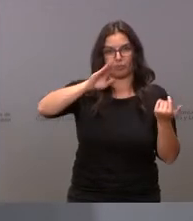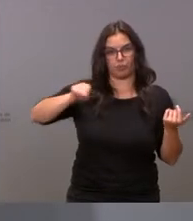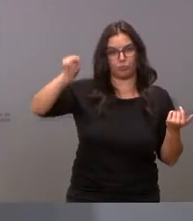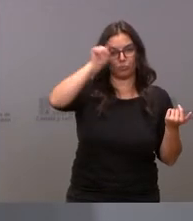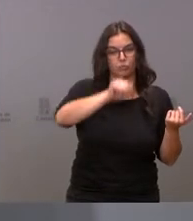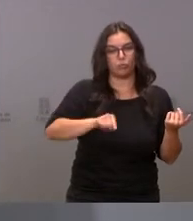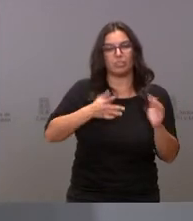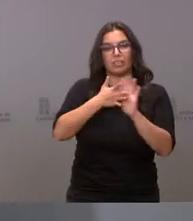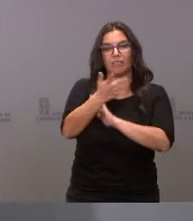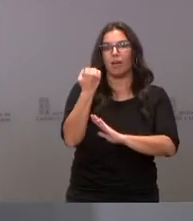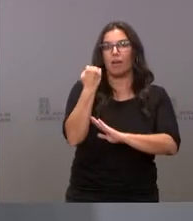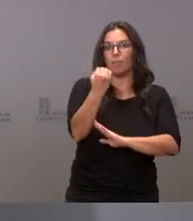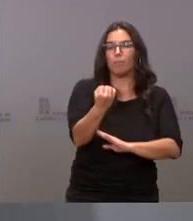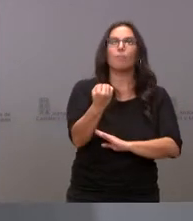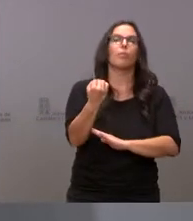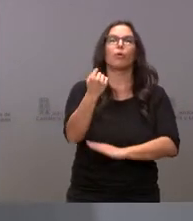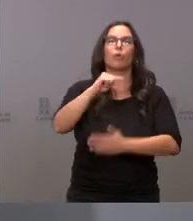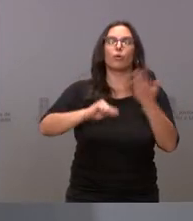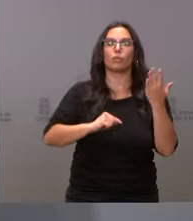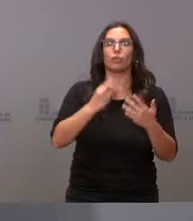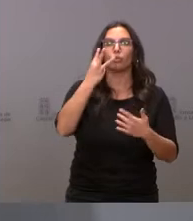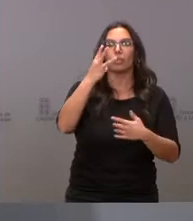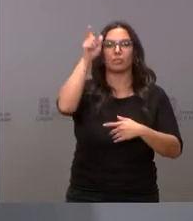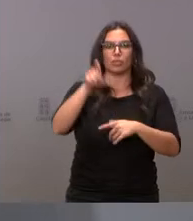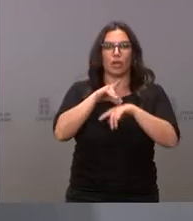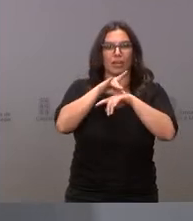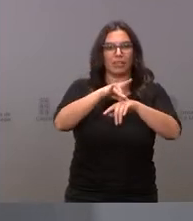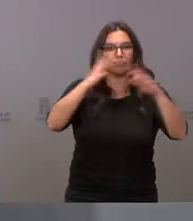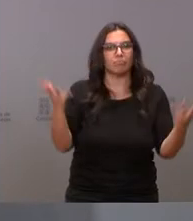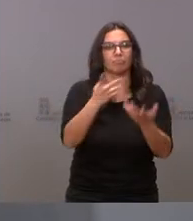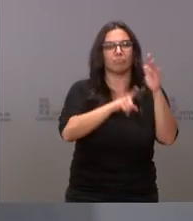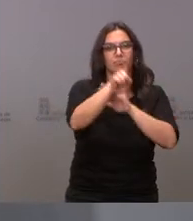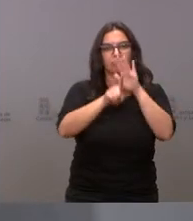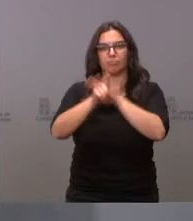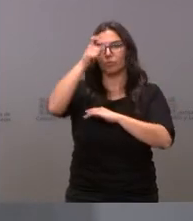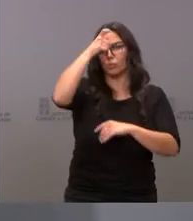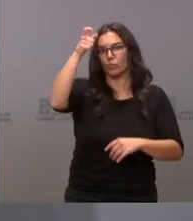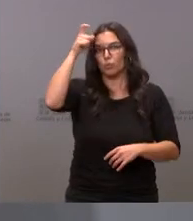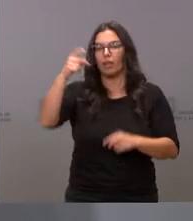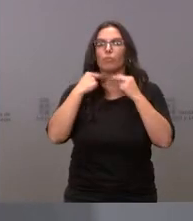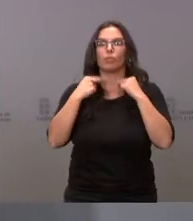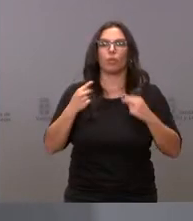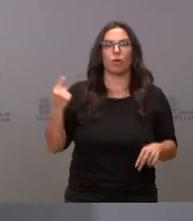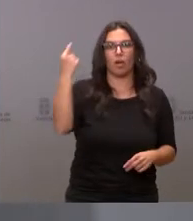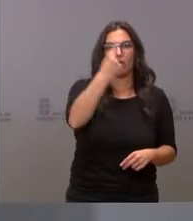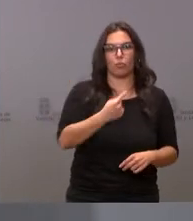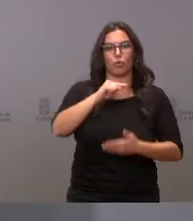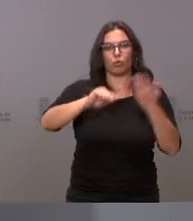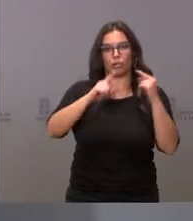un apoyo a un contrato de tres agentes de impulso rural en cada una de las diputaciones durante un año,